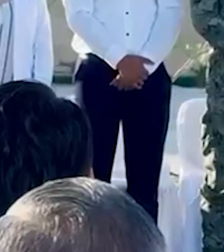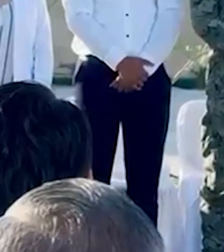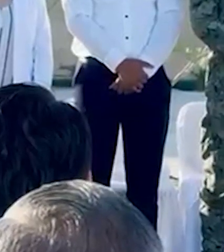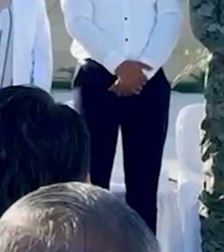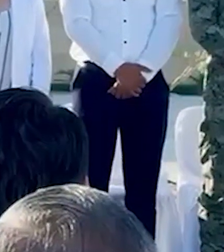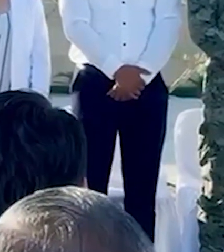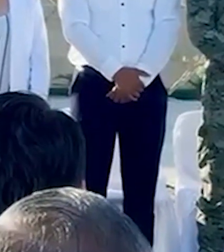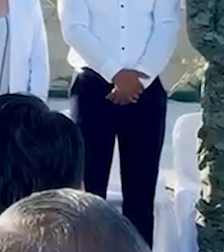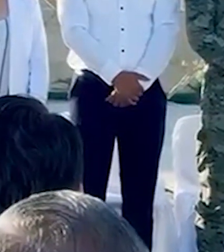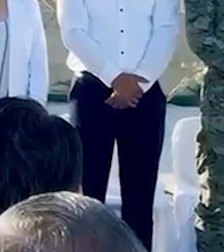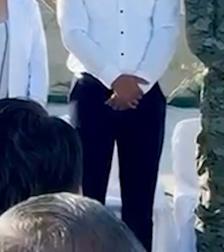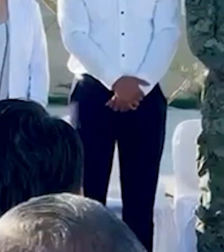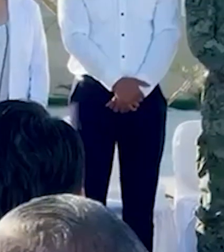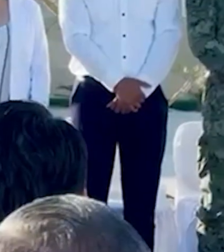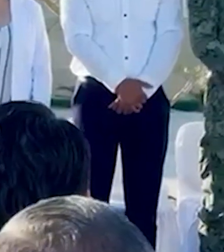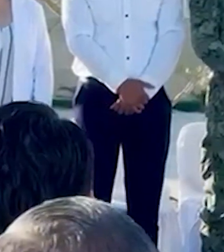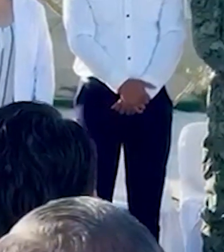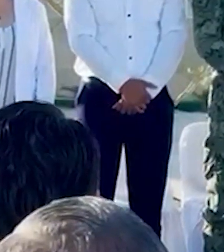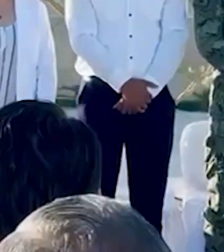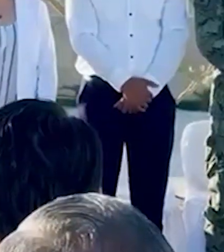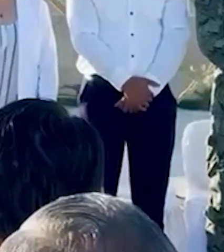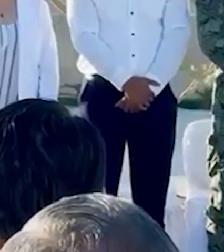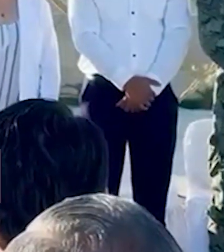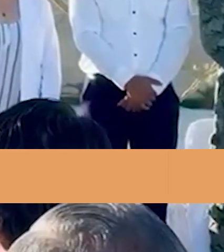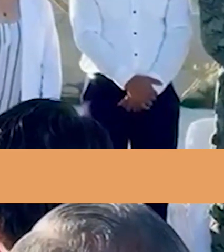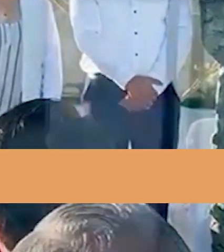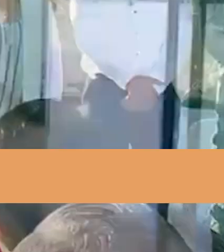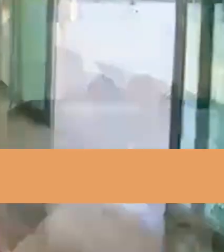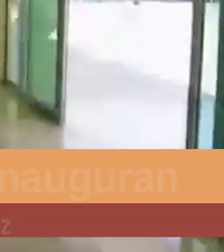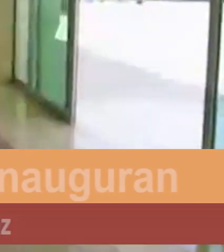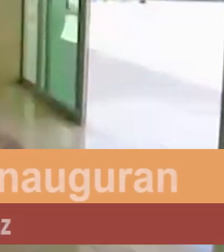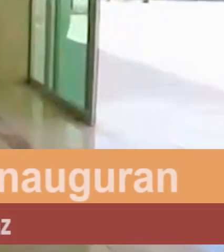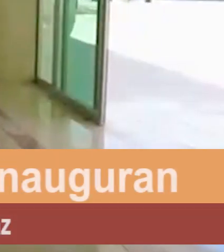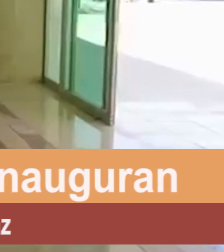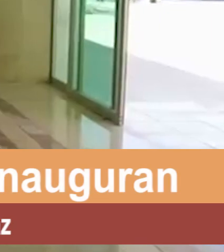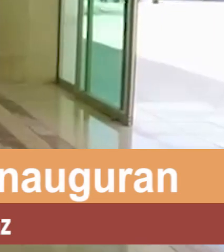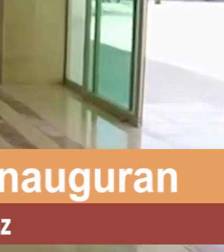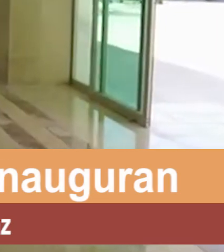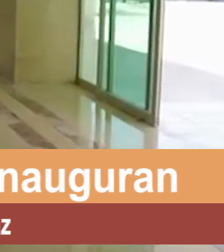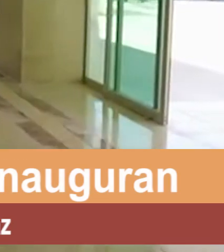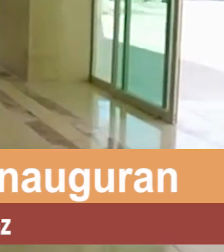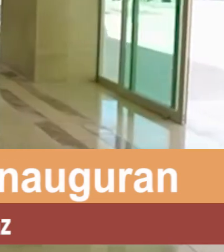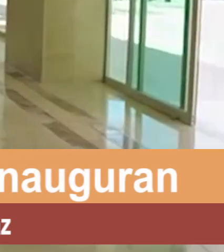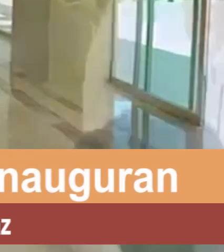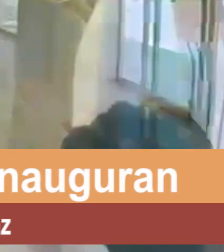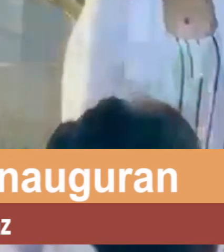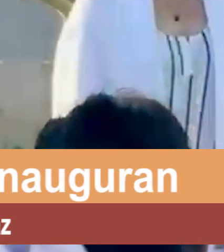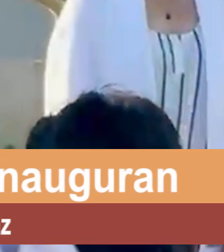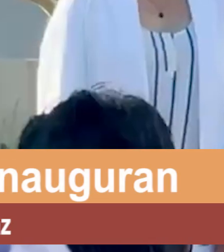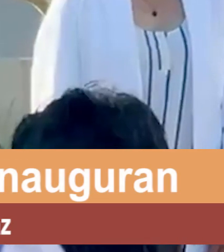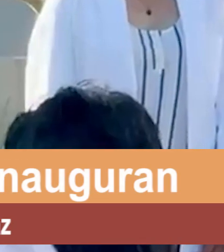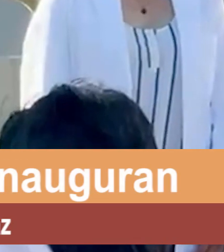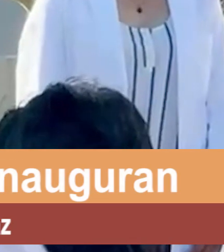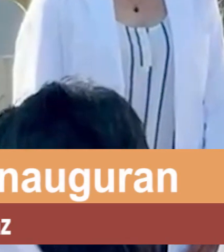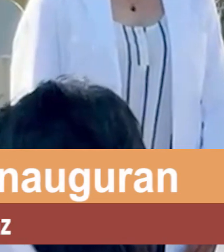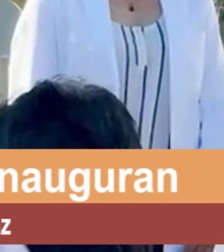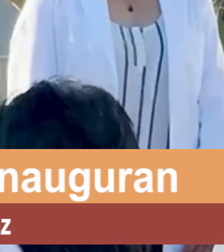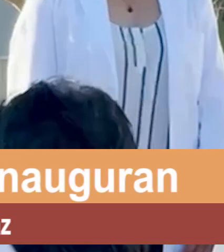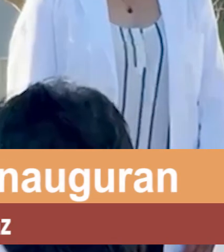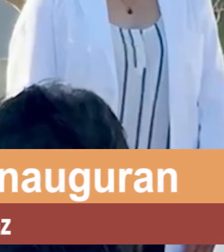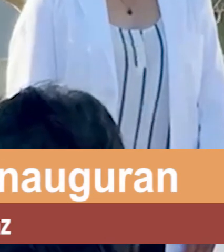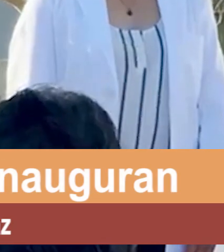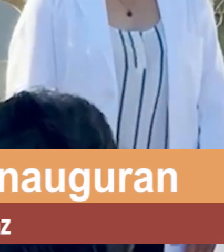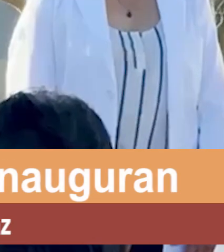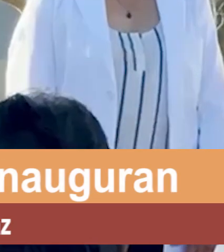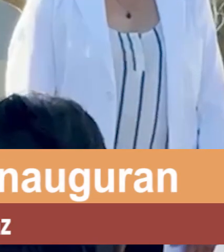En enlace nacional, durante la conferencia matutina, el gobernador Víctor Castro Cosillo y el presidente Andrés Manuel López Obrador inauguraron la unidad de medicina familiar